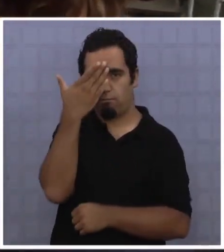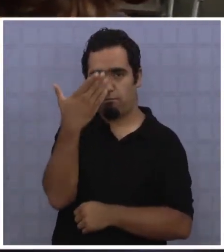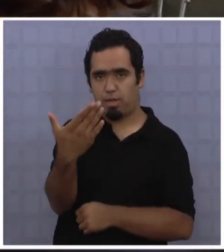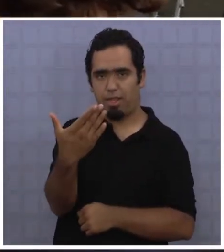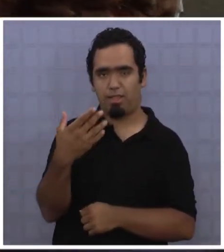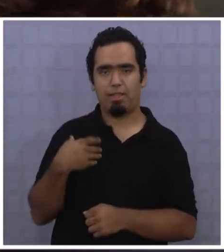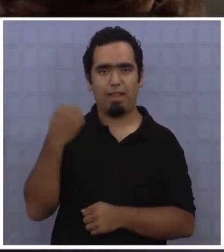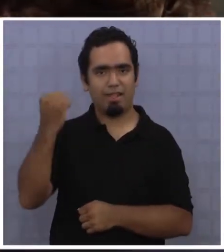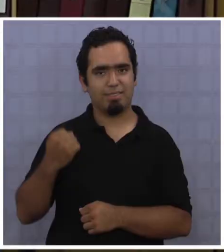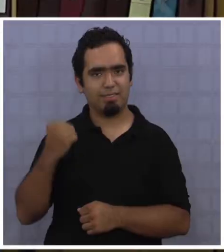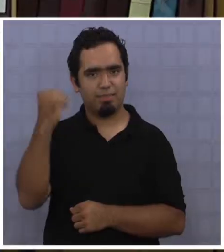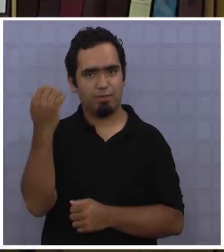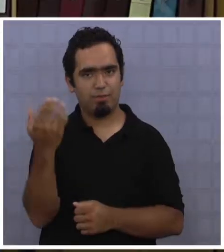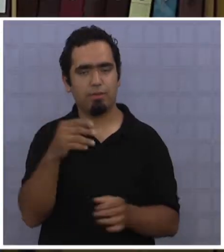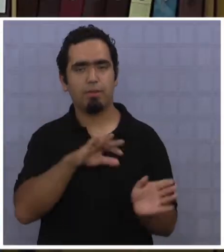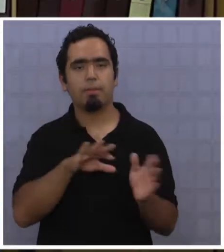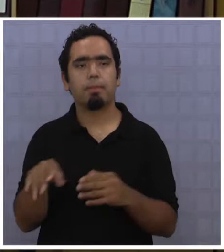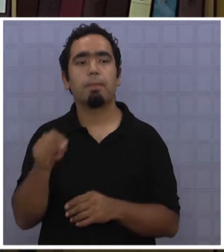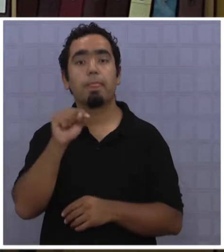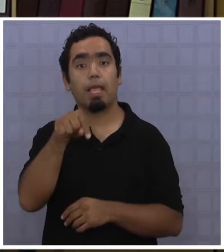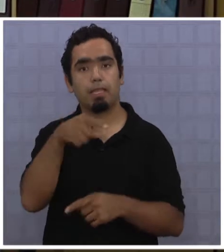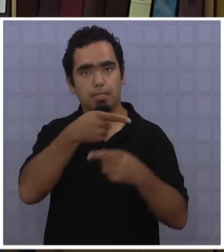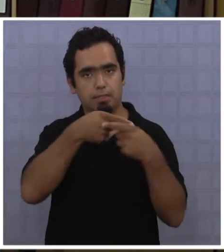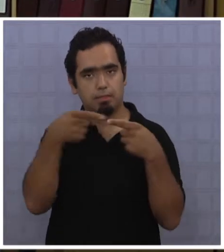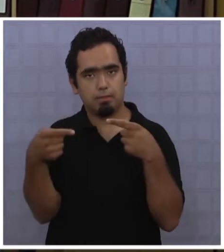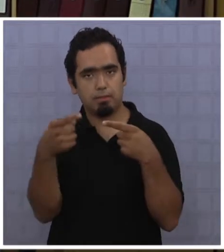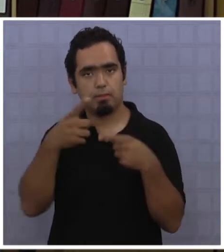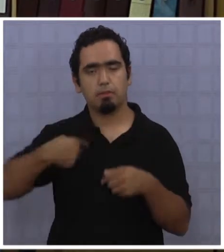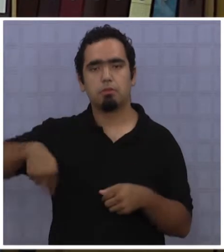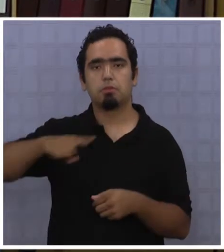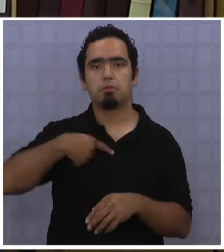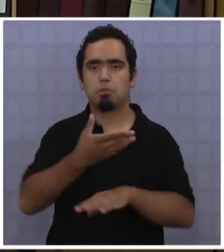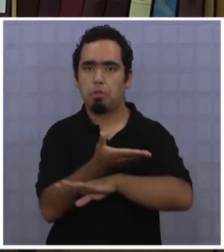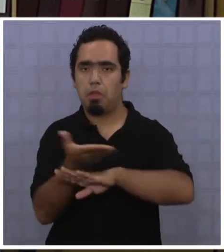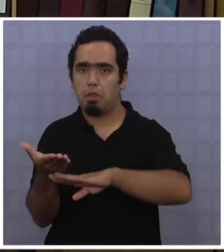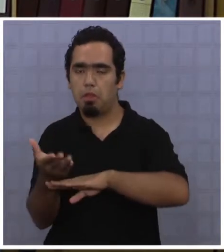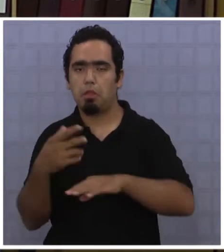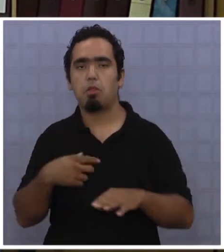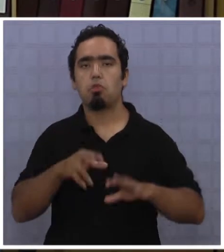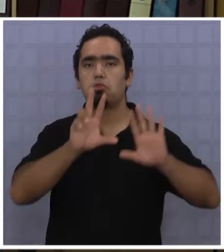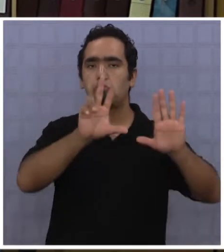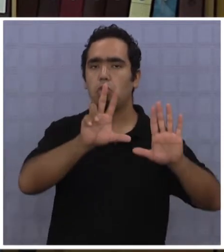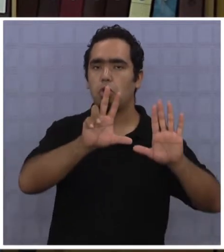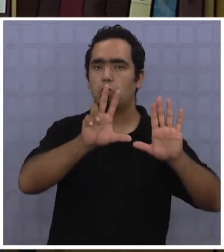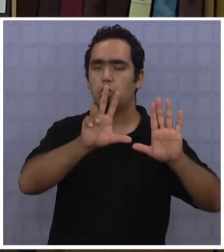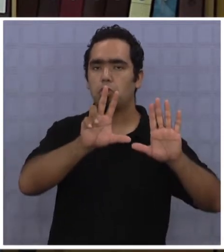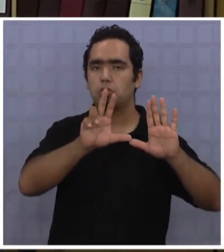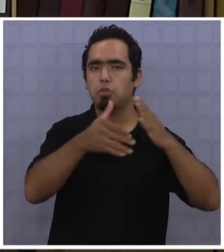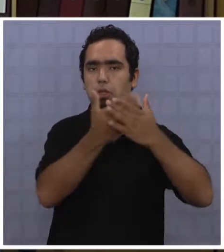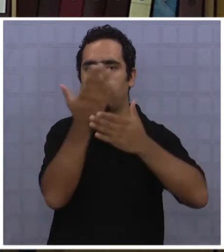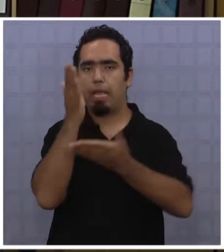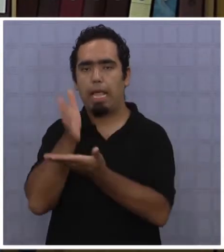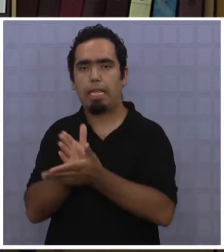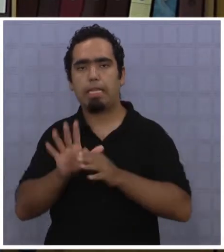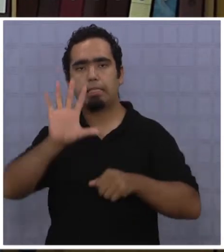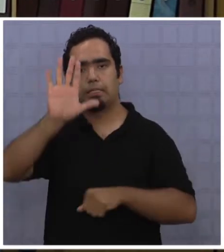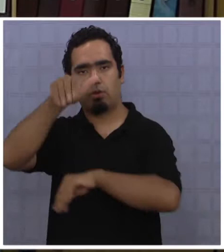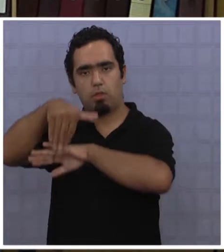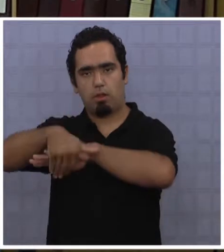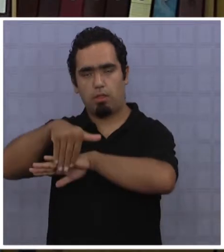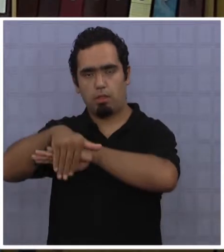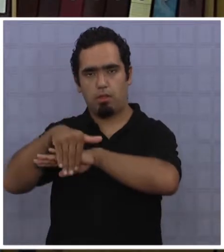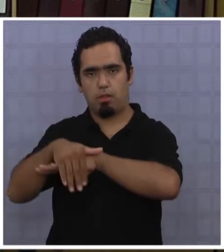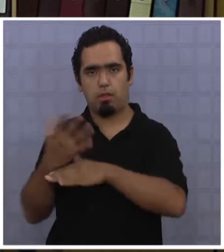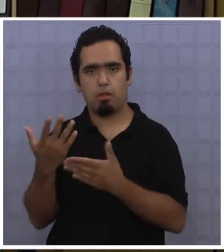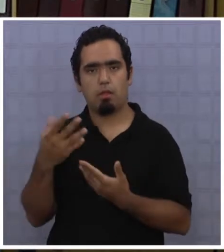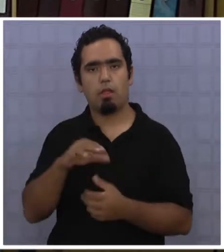del Casino Juegos. En esta semana estamos atendiendo de 8 a 17, de lunes a viernes. Y ya